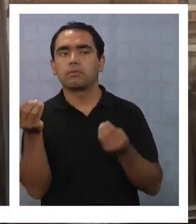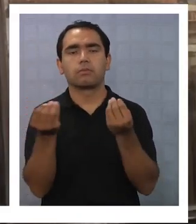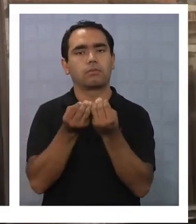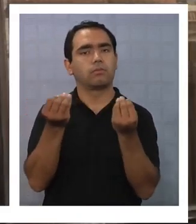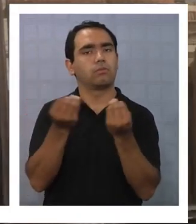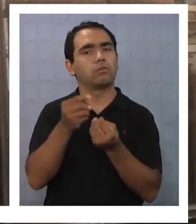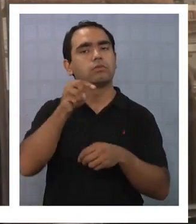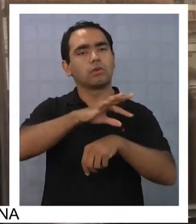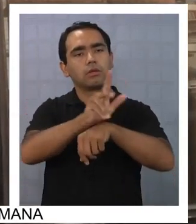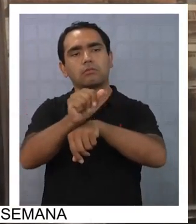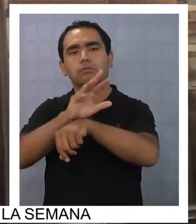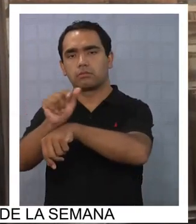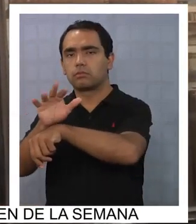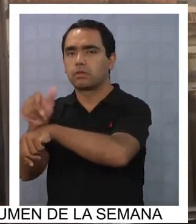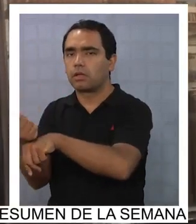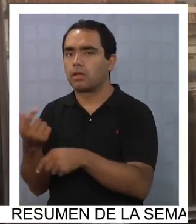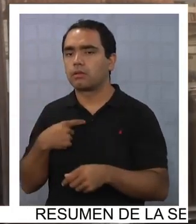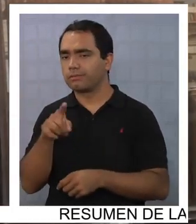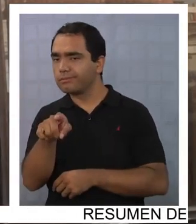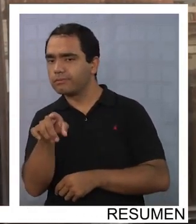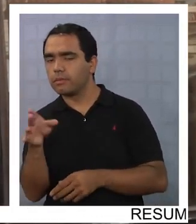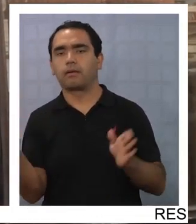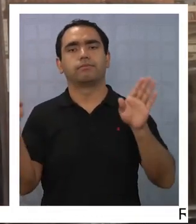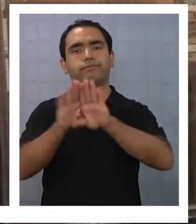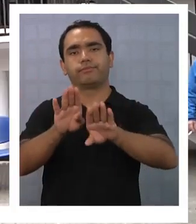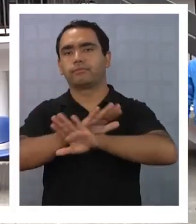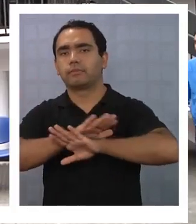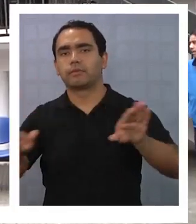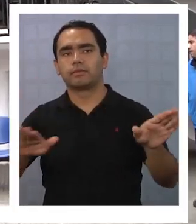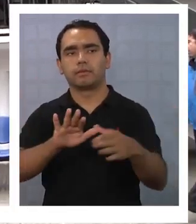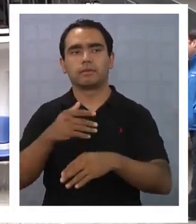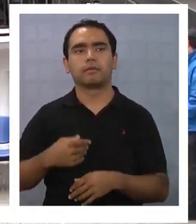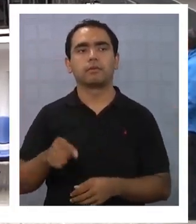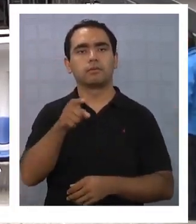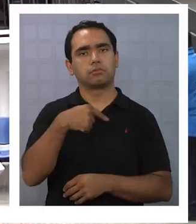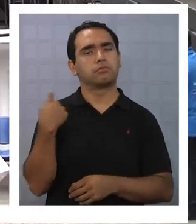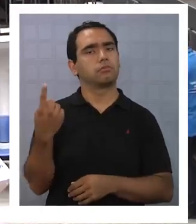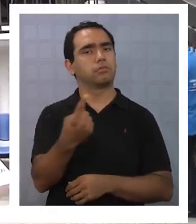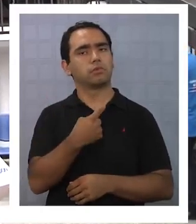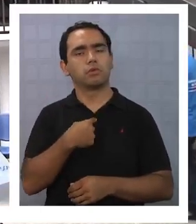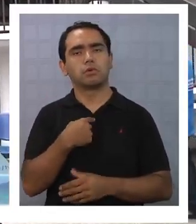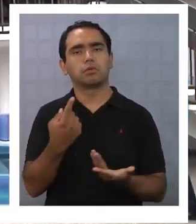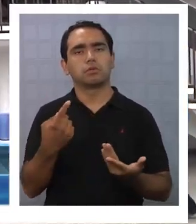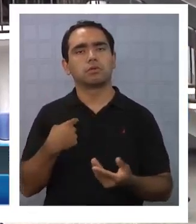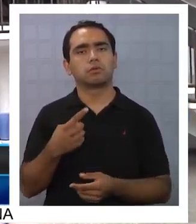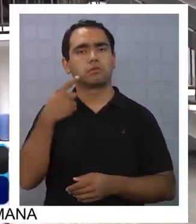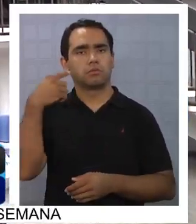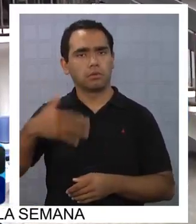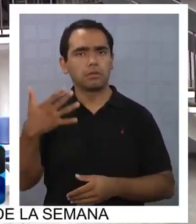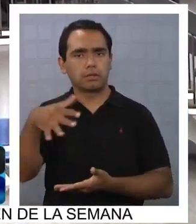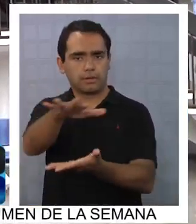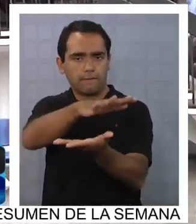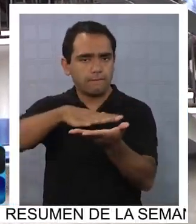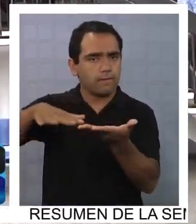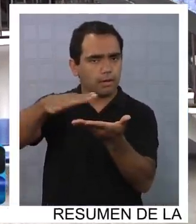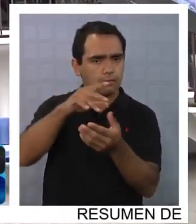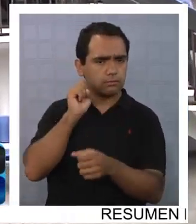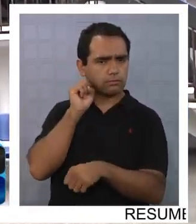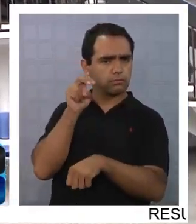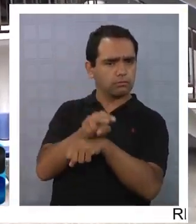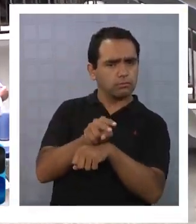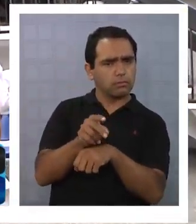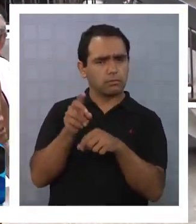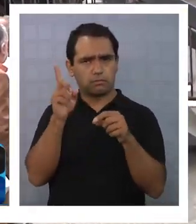un alto índice de delitos. Lo que con Carabineros de Chile es priorizar barrios que son altamente complejos,